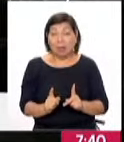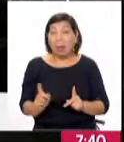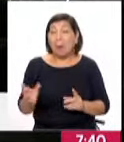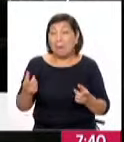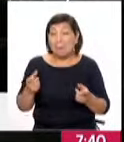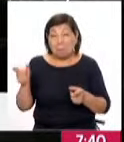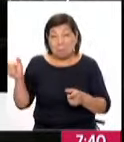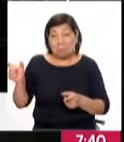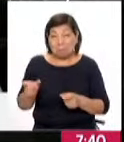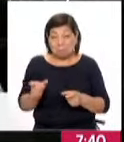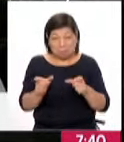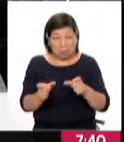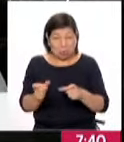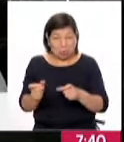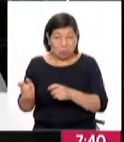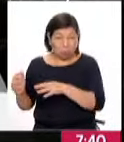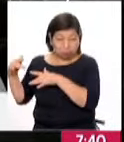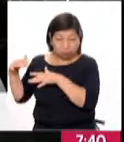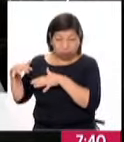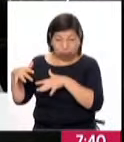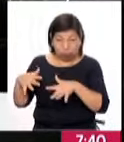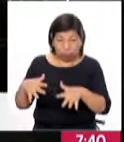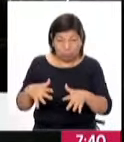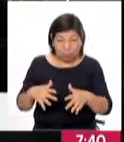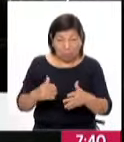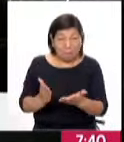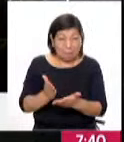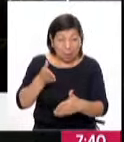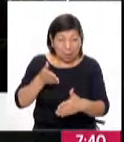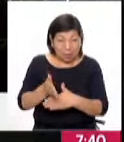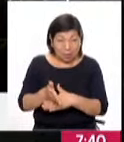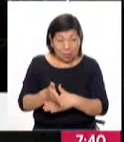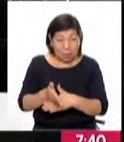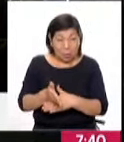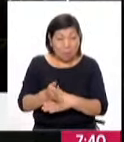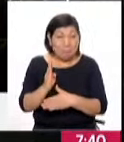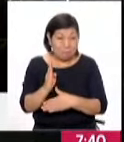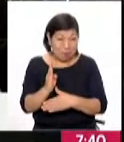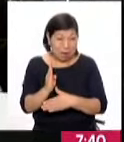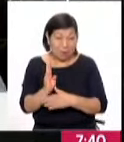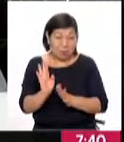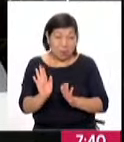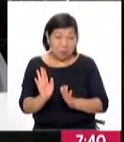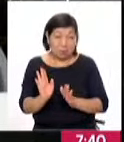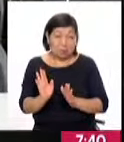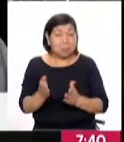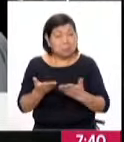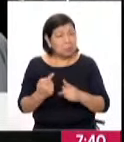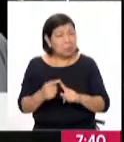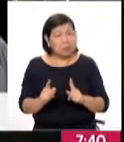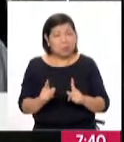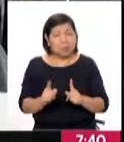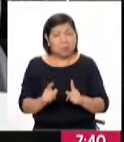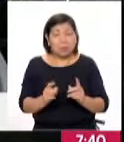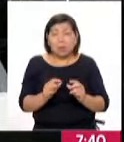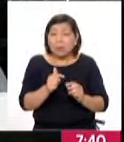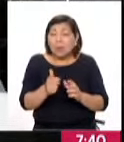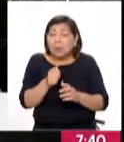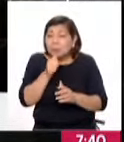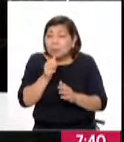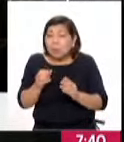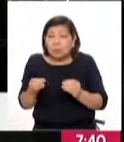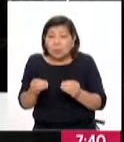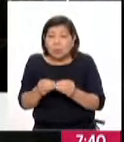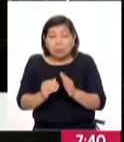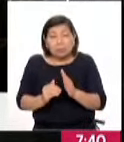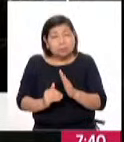acto de disturbios, ellos tienen la disposición de no atender o atender en forma restringida hasta